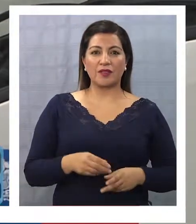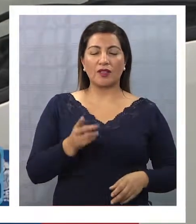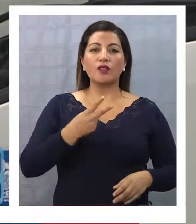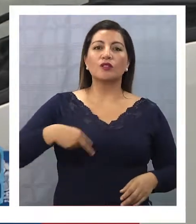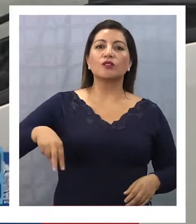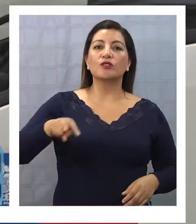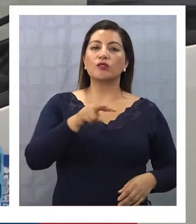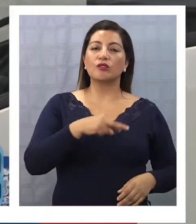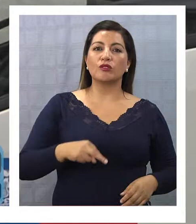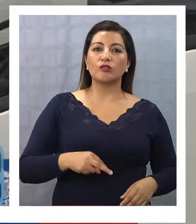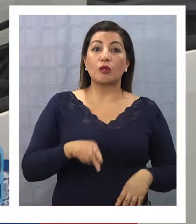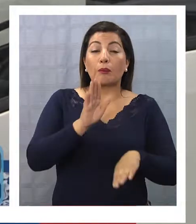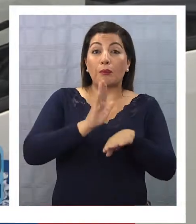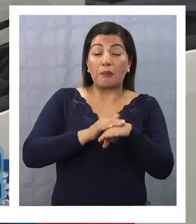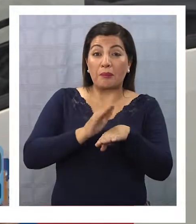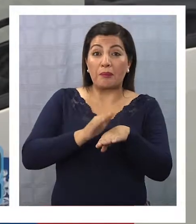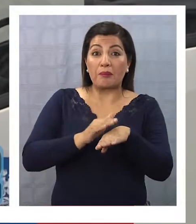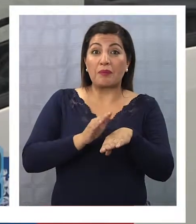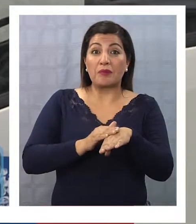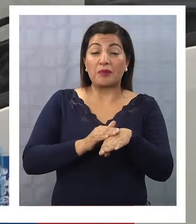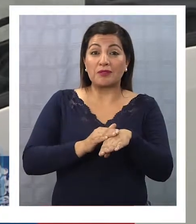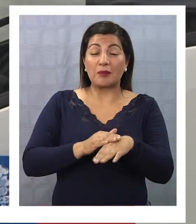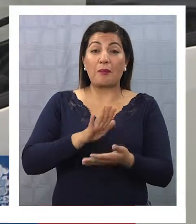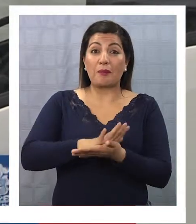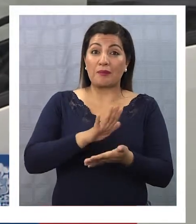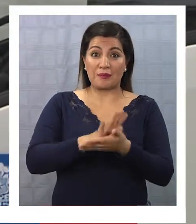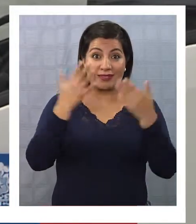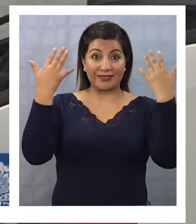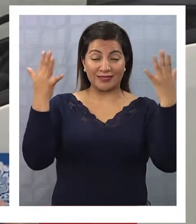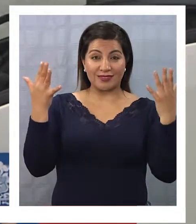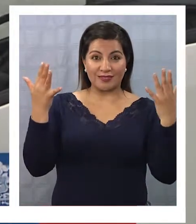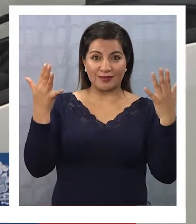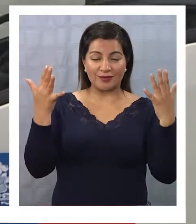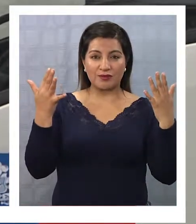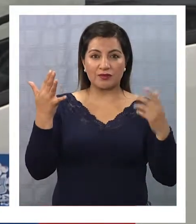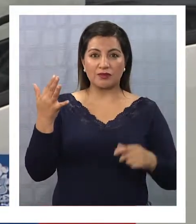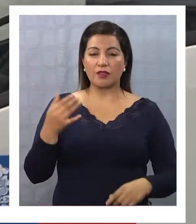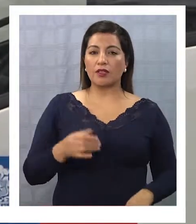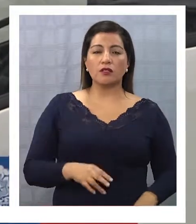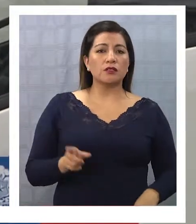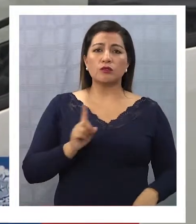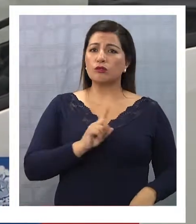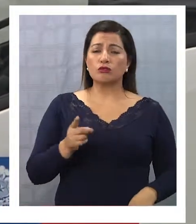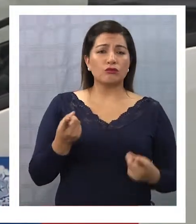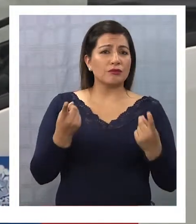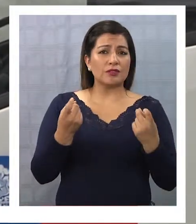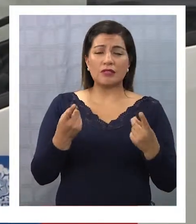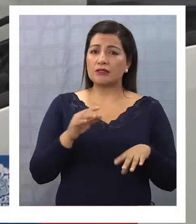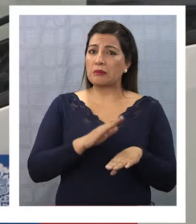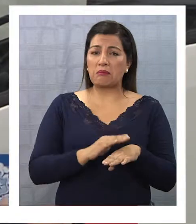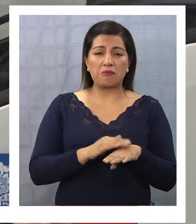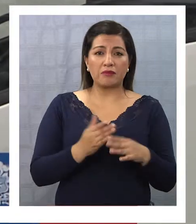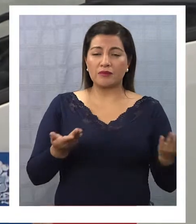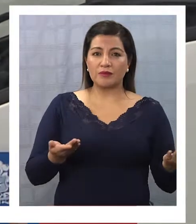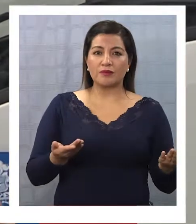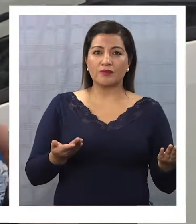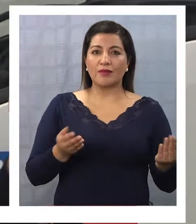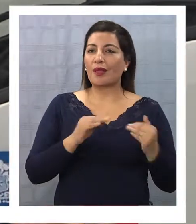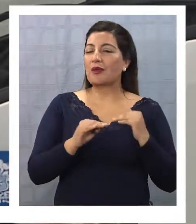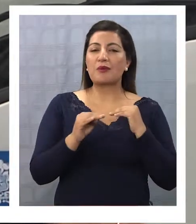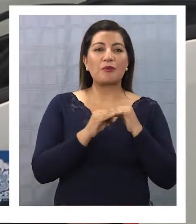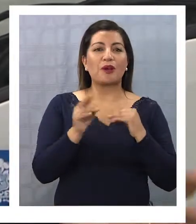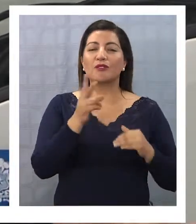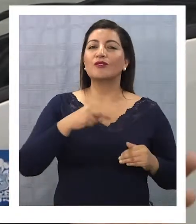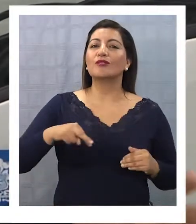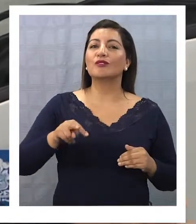nosotros somos los que damos permisos para las manifestaciones, en este caso no es necesario el permiso. Igual se está